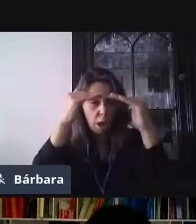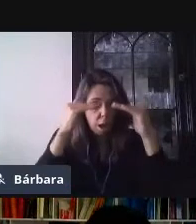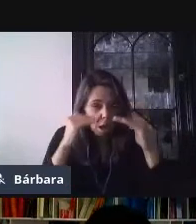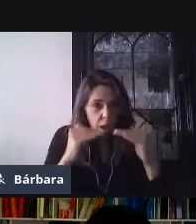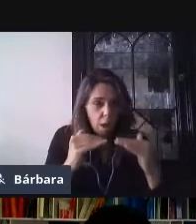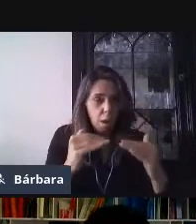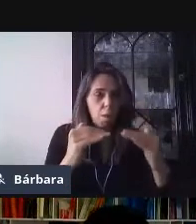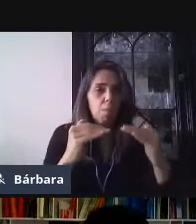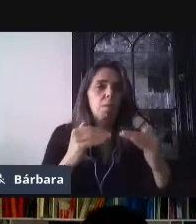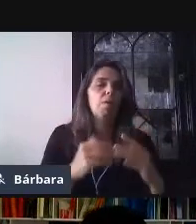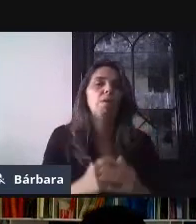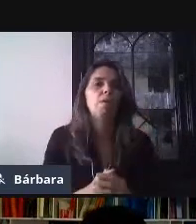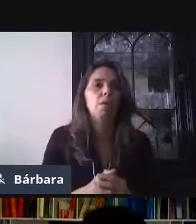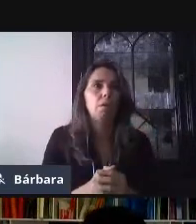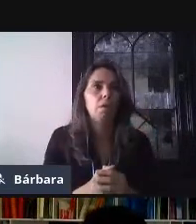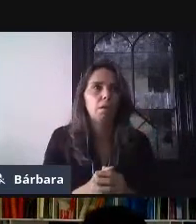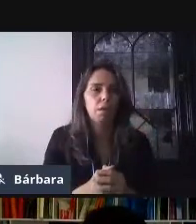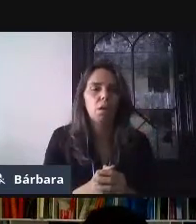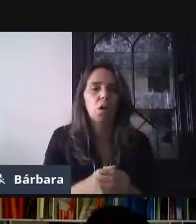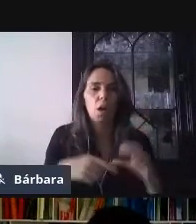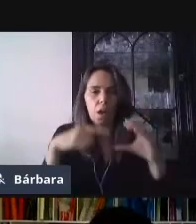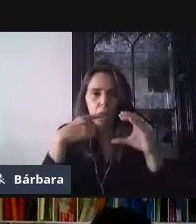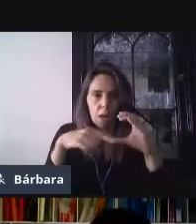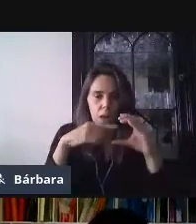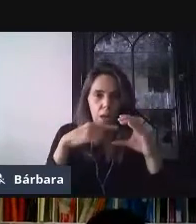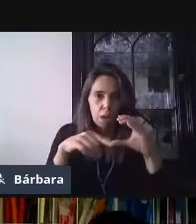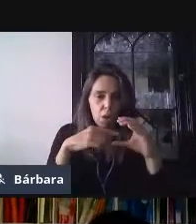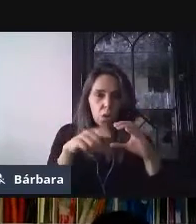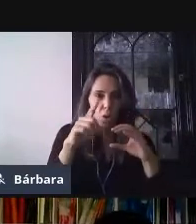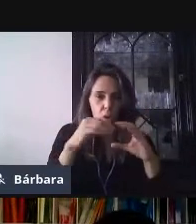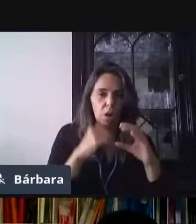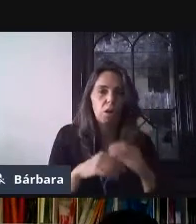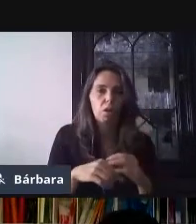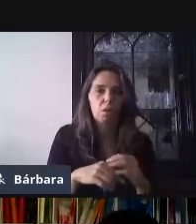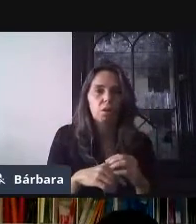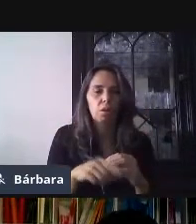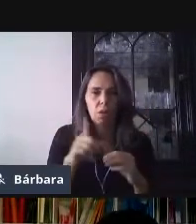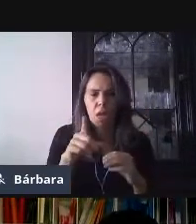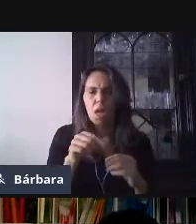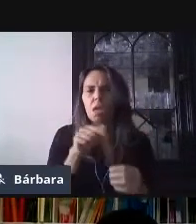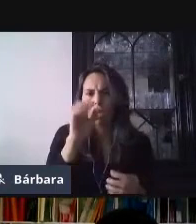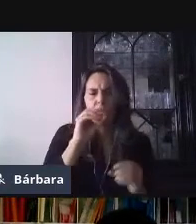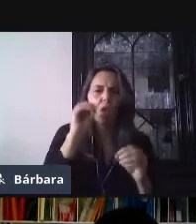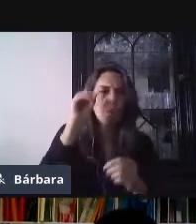voy a, por ejemplo, en este caso es correo electrónico, voy a colocar la dirección